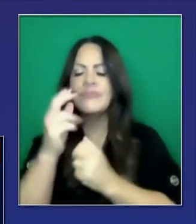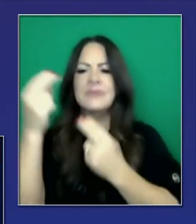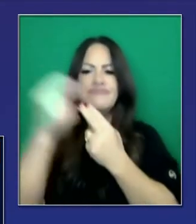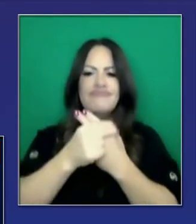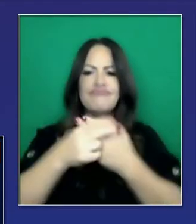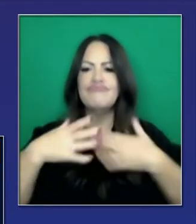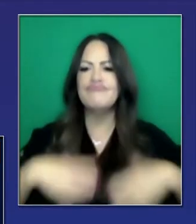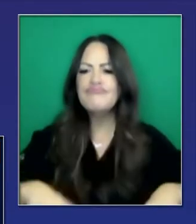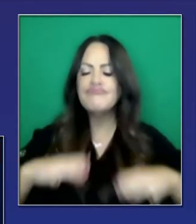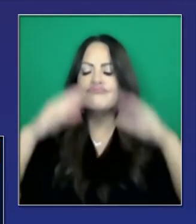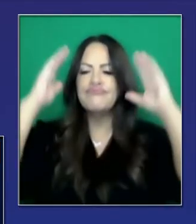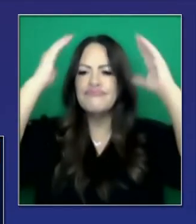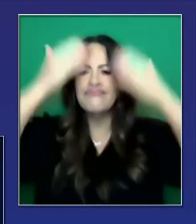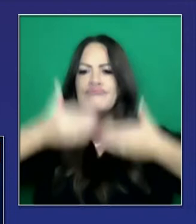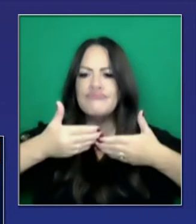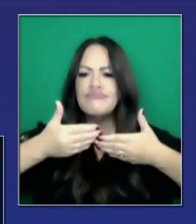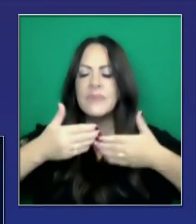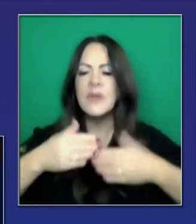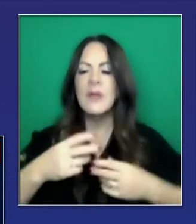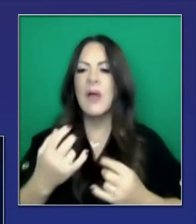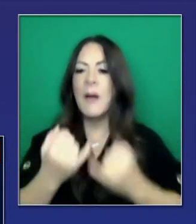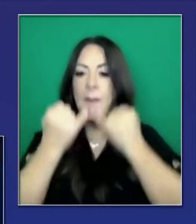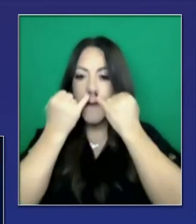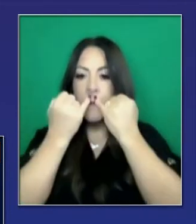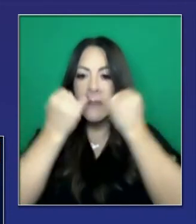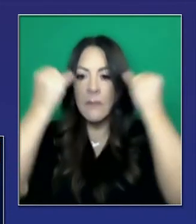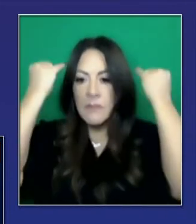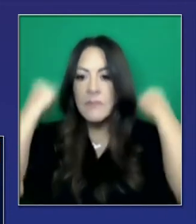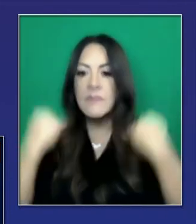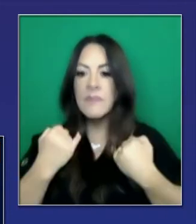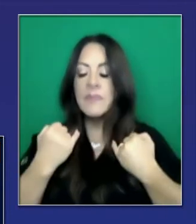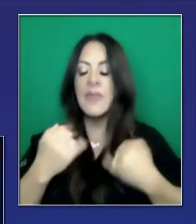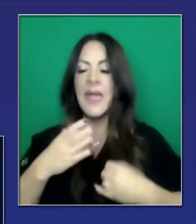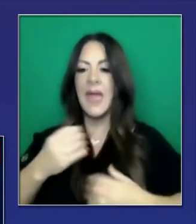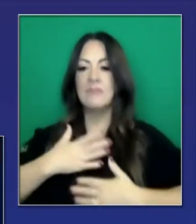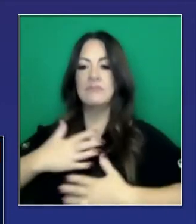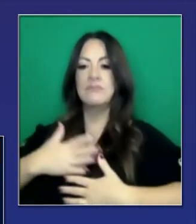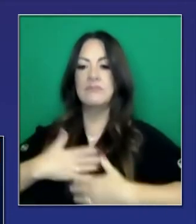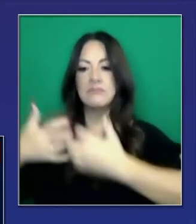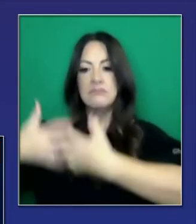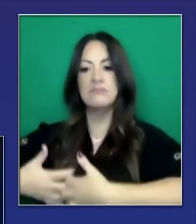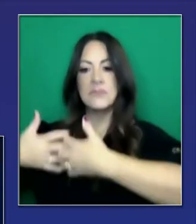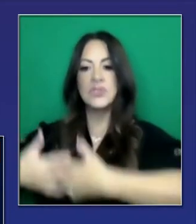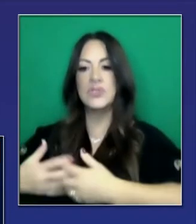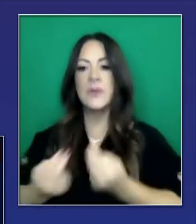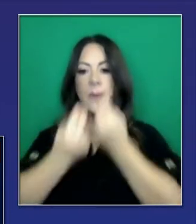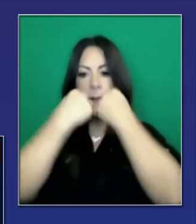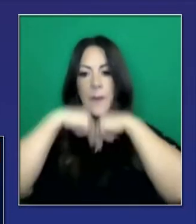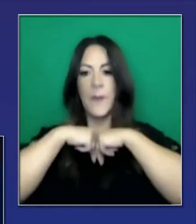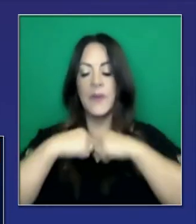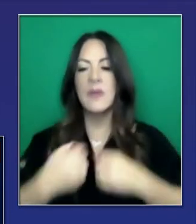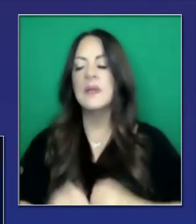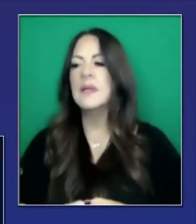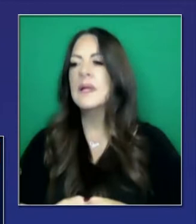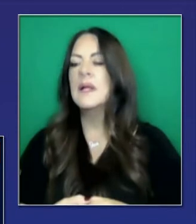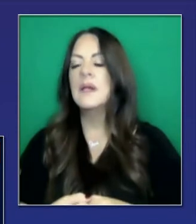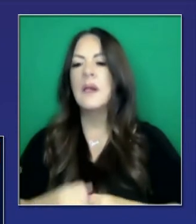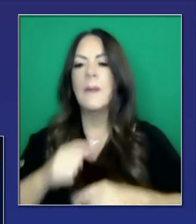No solo equipo de protección personal y mascarillas, pero oxígeno también, ventiladores. Y ahora tenemos